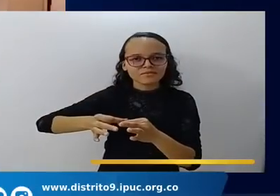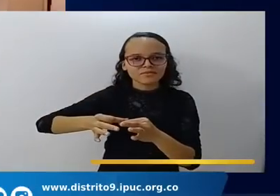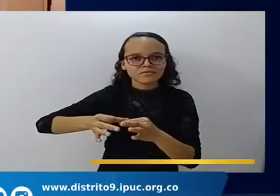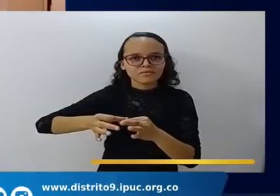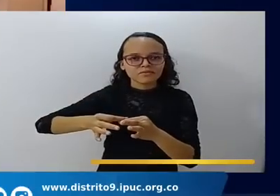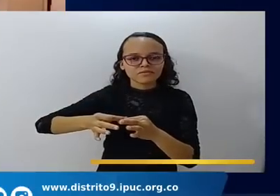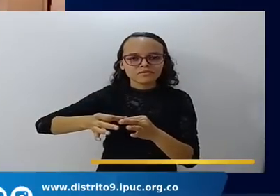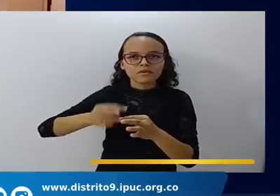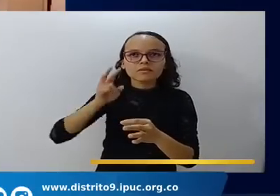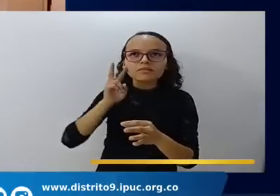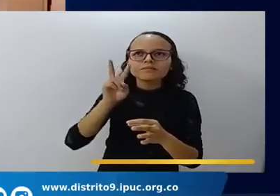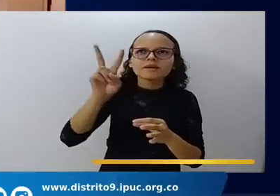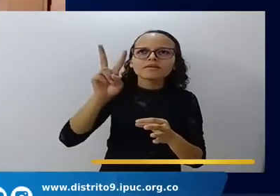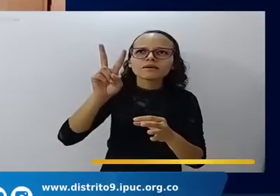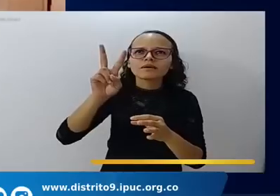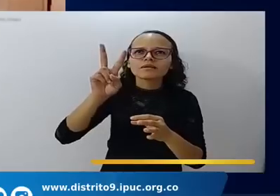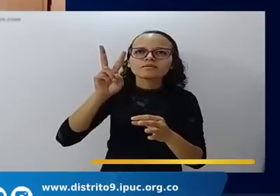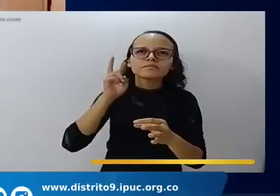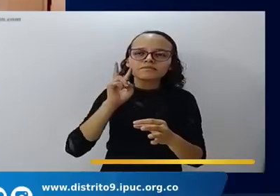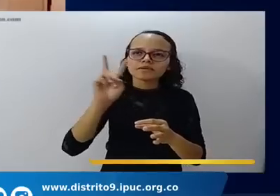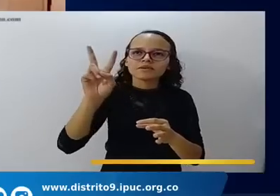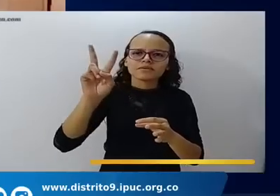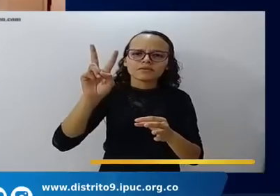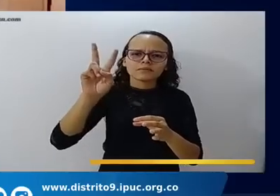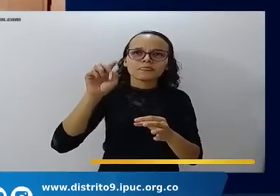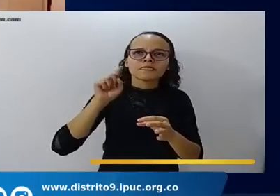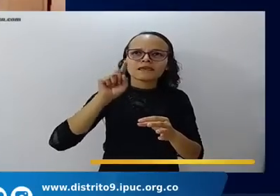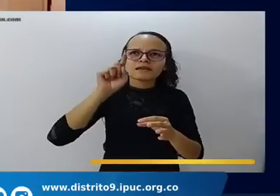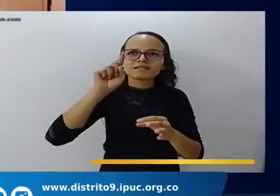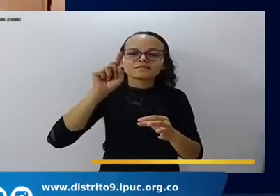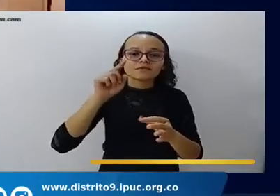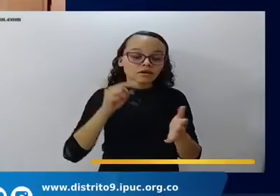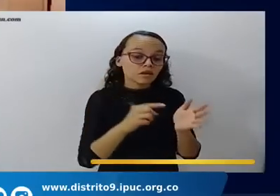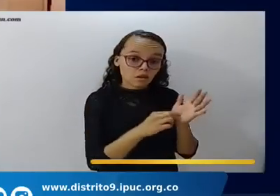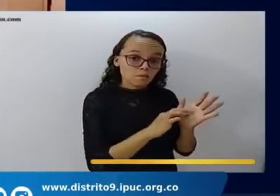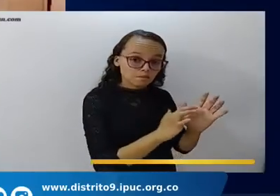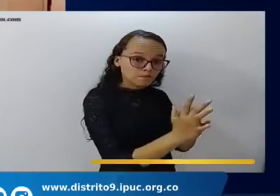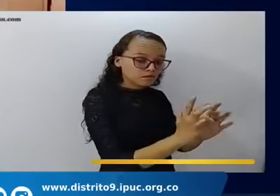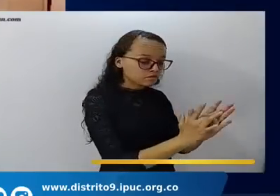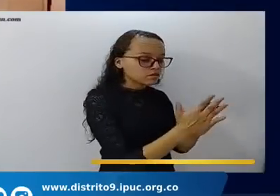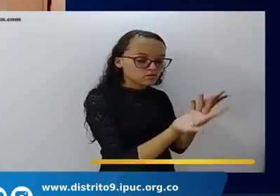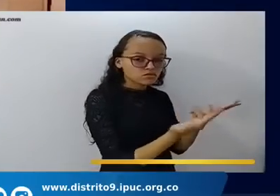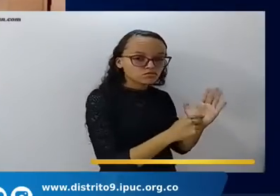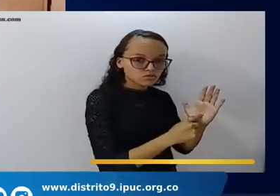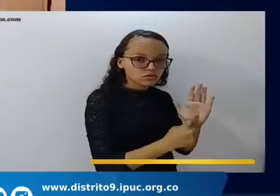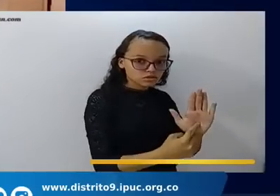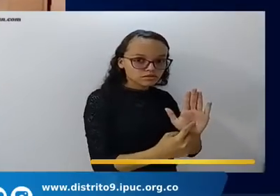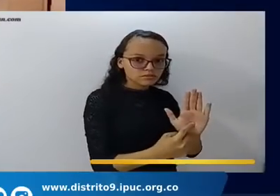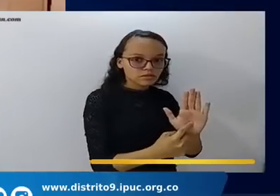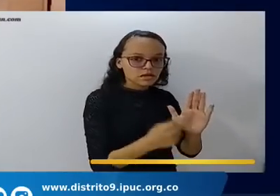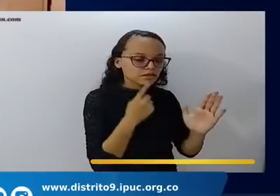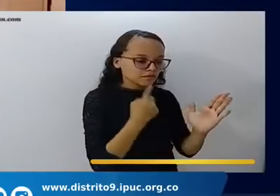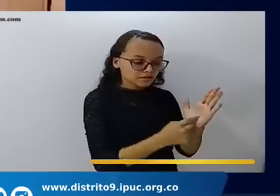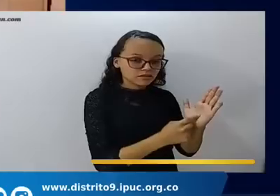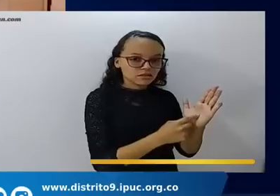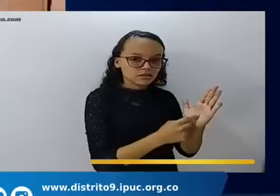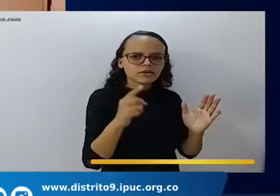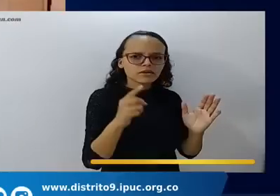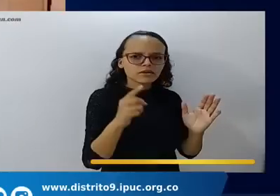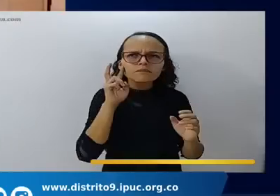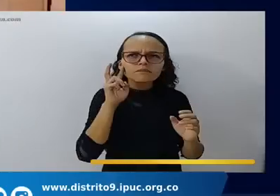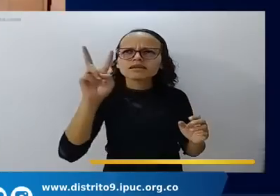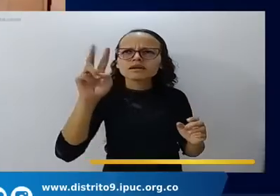Y miraba a través de la fe. Porque aquí lo dice, mirándolo de lejos.